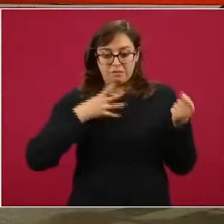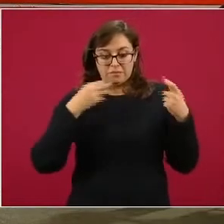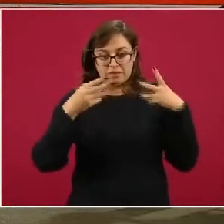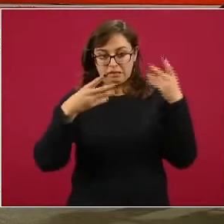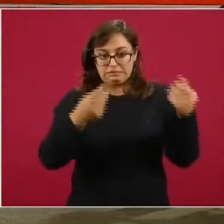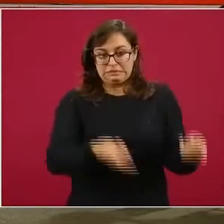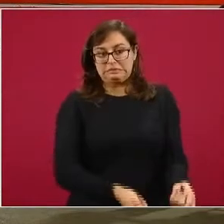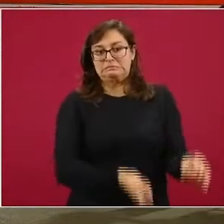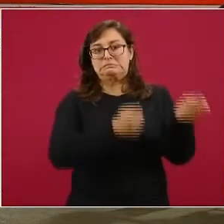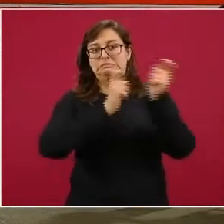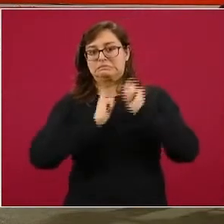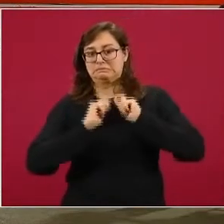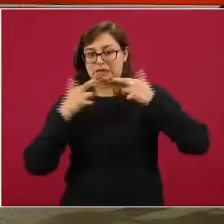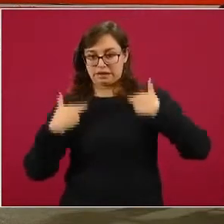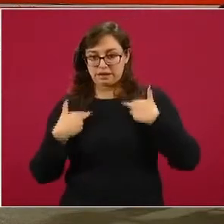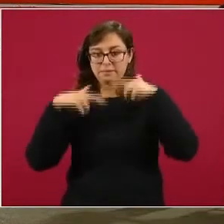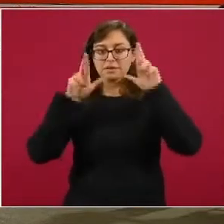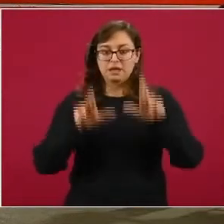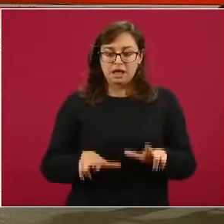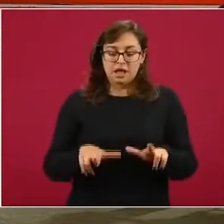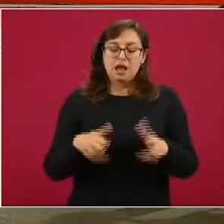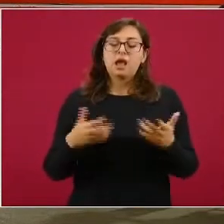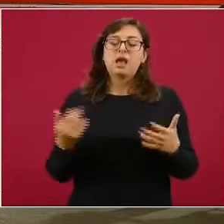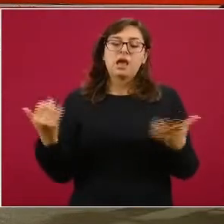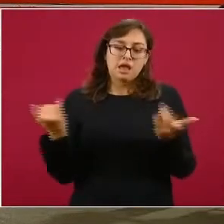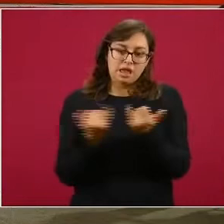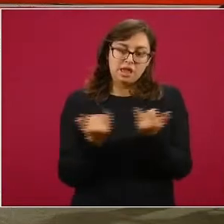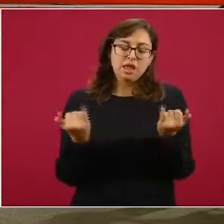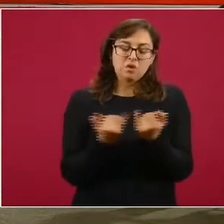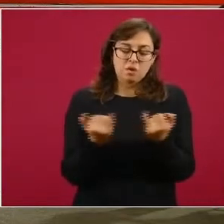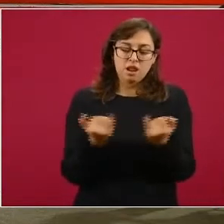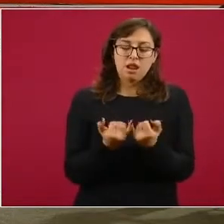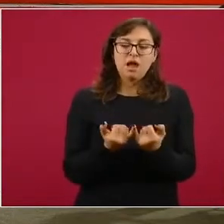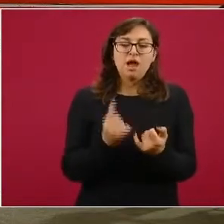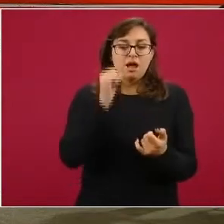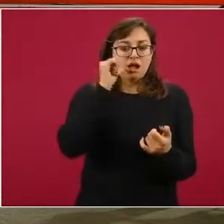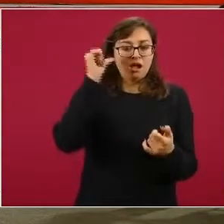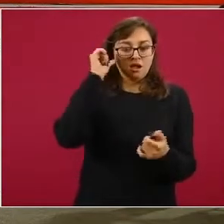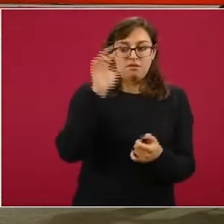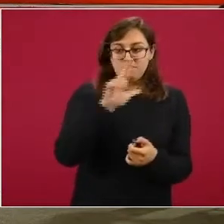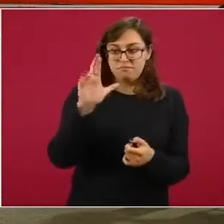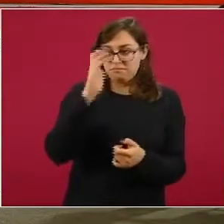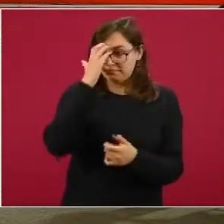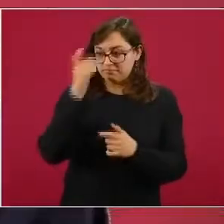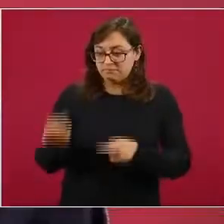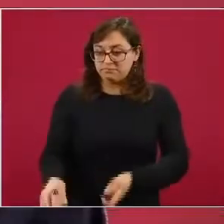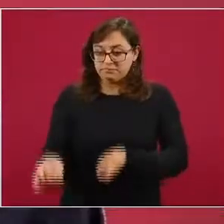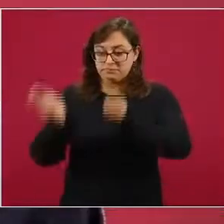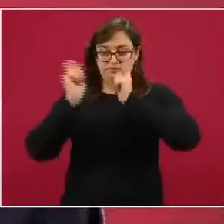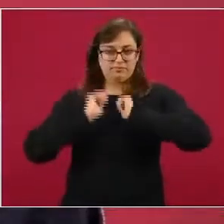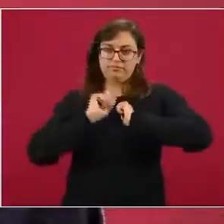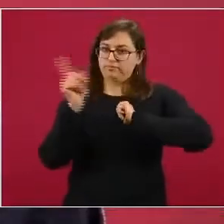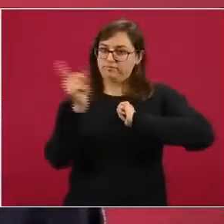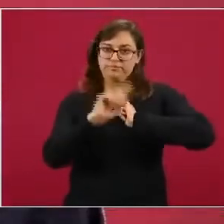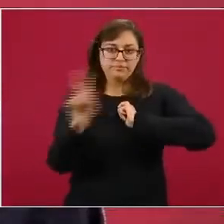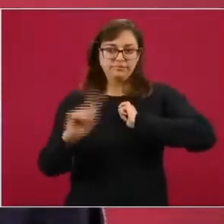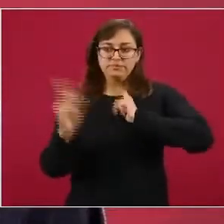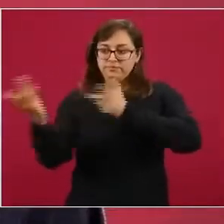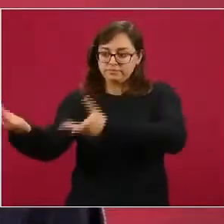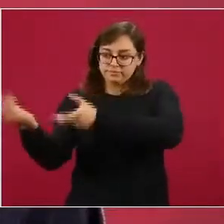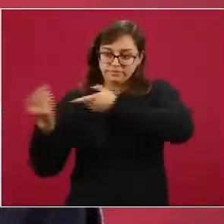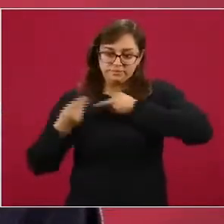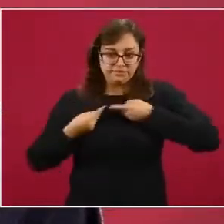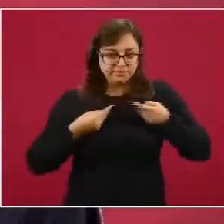este caso tuve el privilegio de ser al revés, un canal de conducción de lo siguiente. El